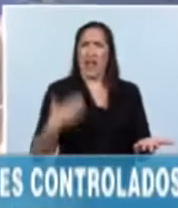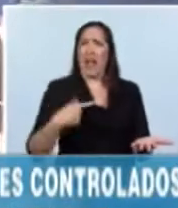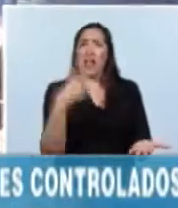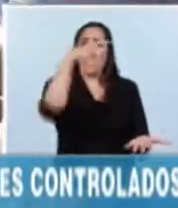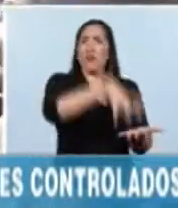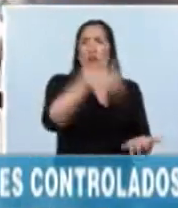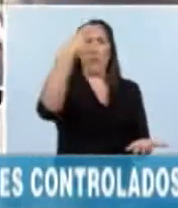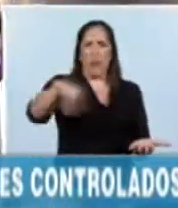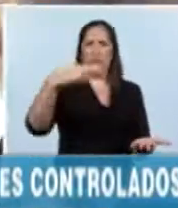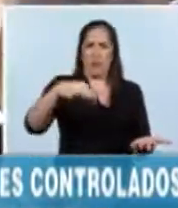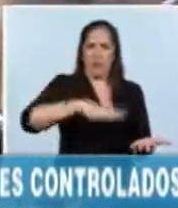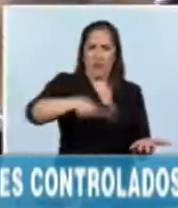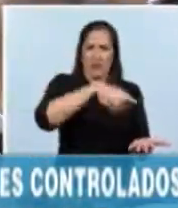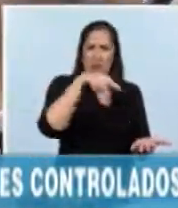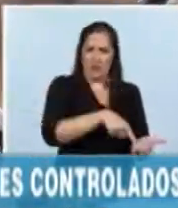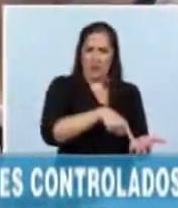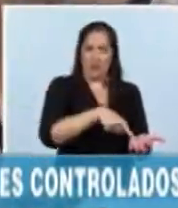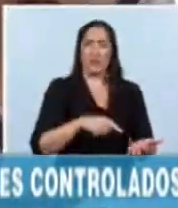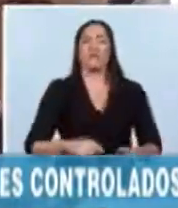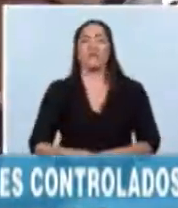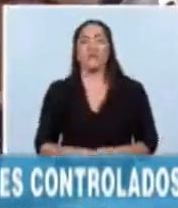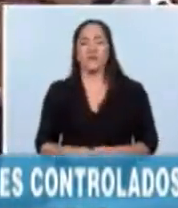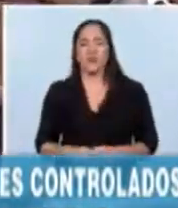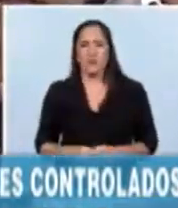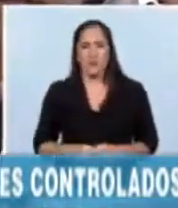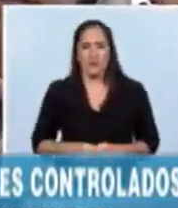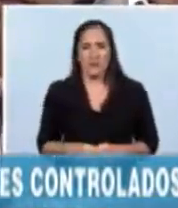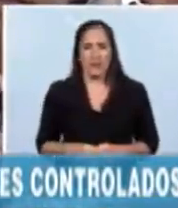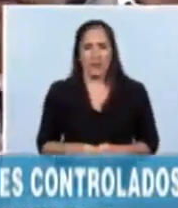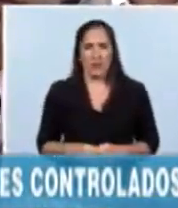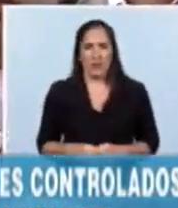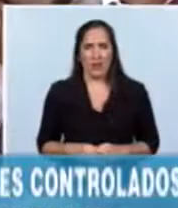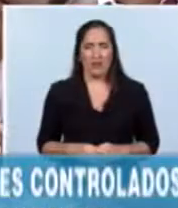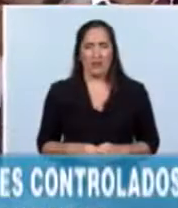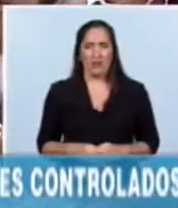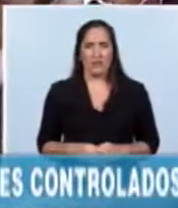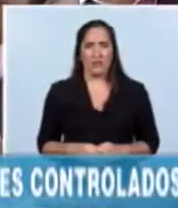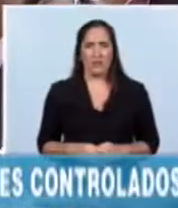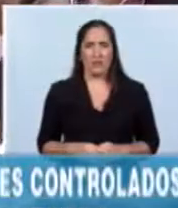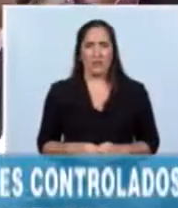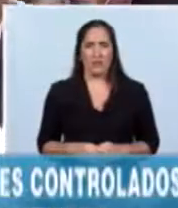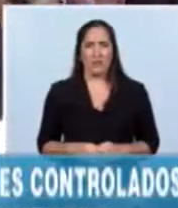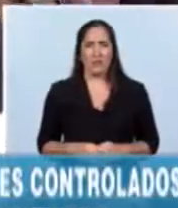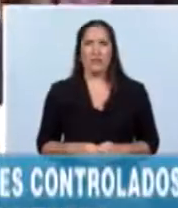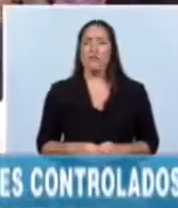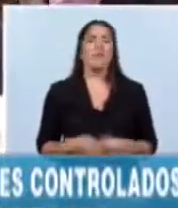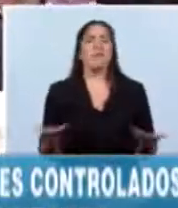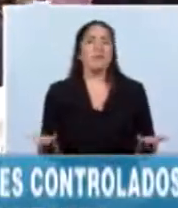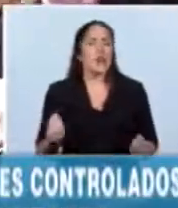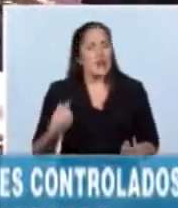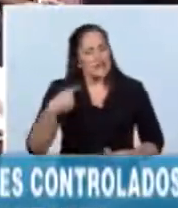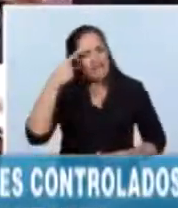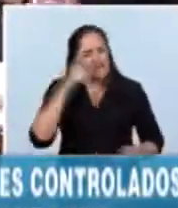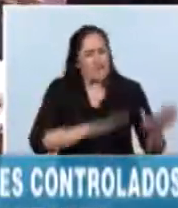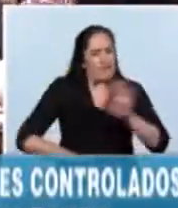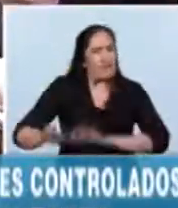para lograr políticas